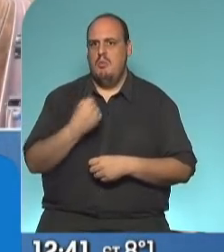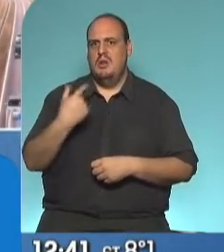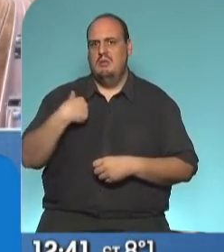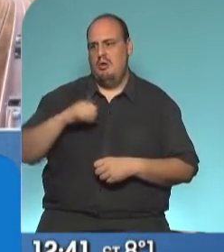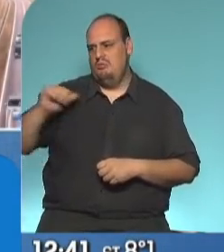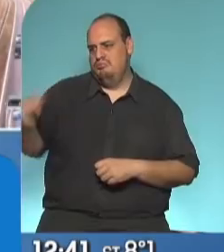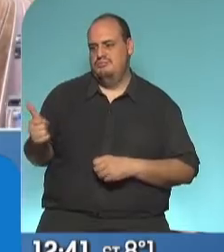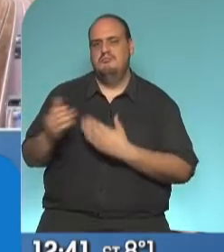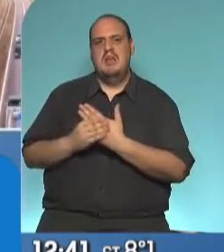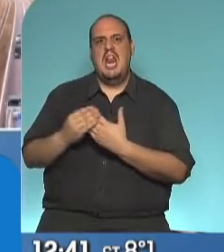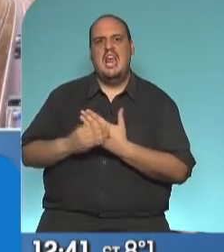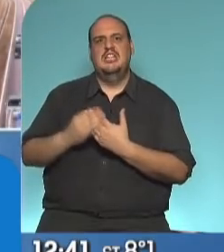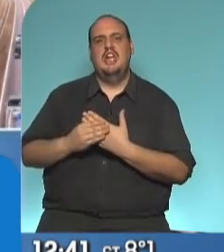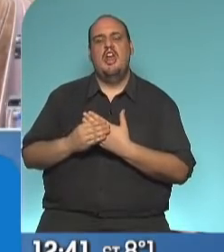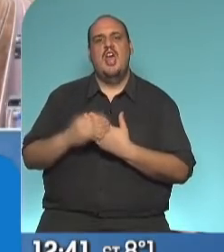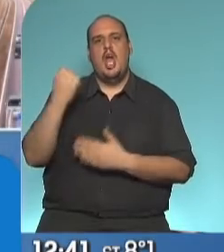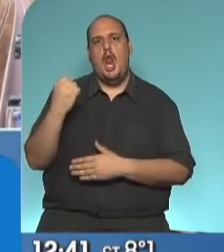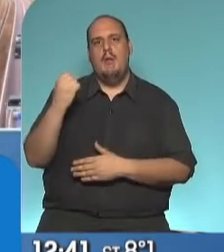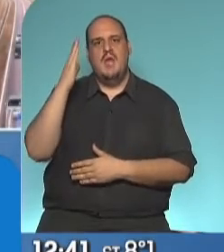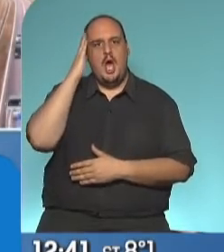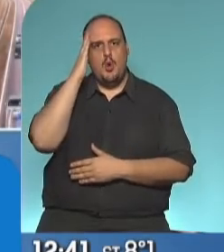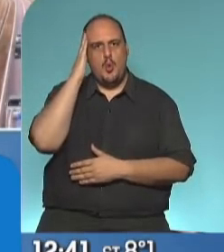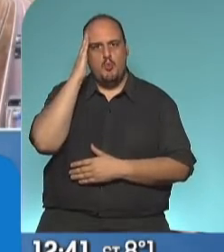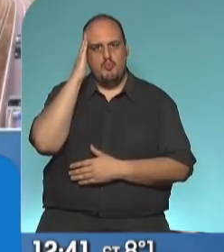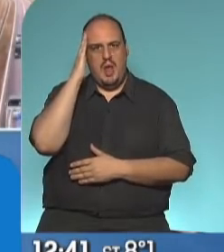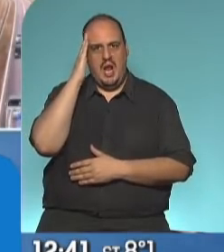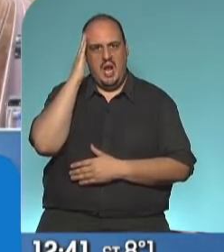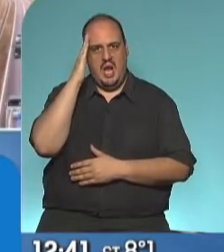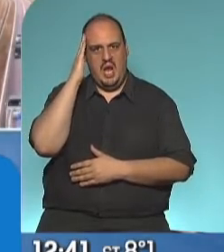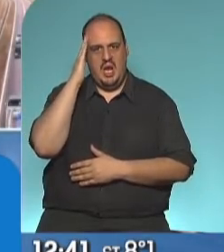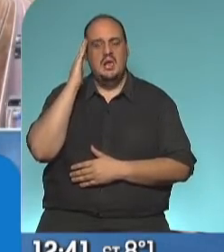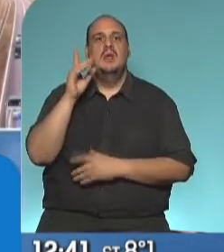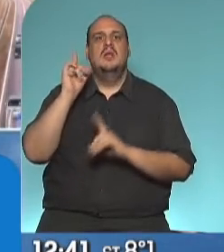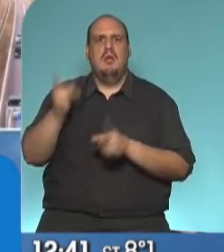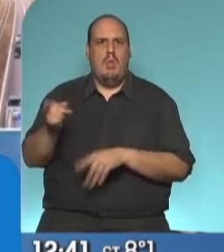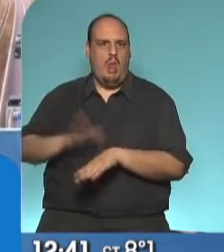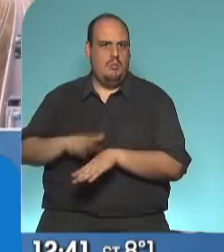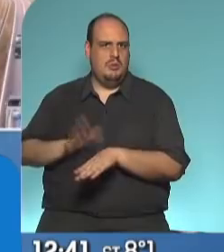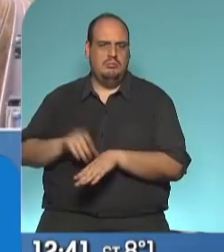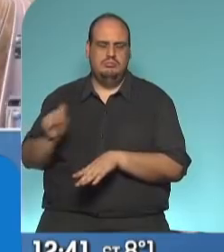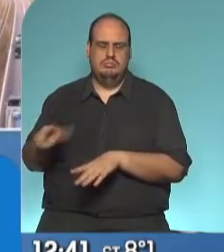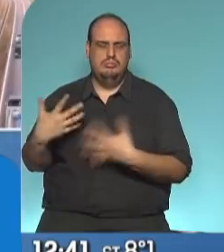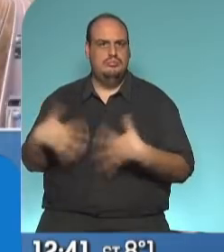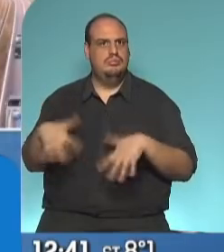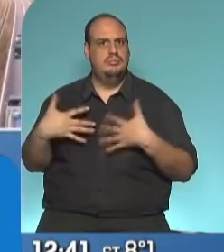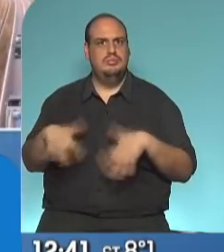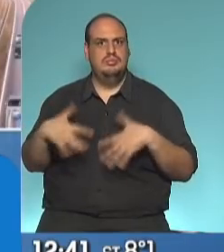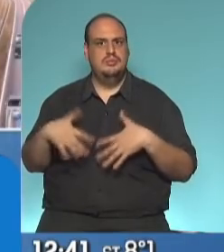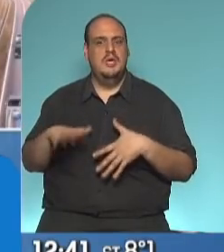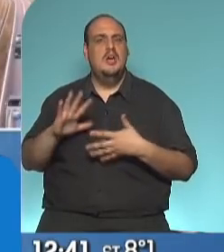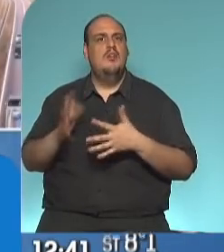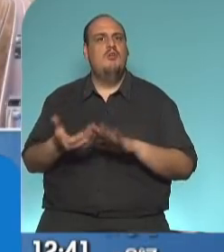el Ministro de Economía, Martín Guzmán, con su responsabilidad enorme para ir